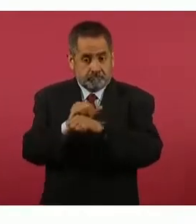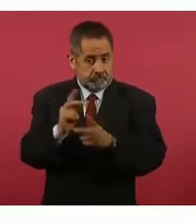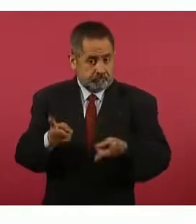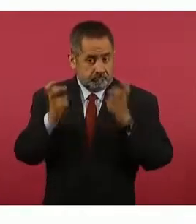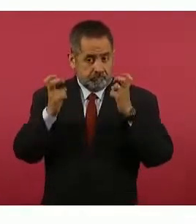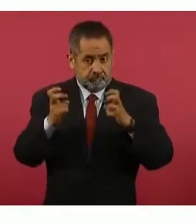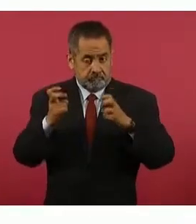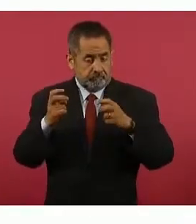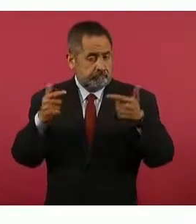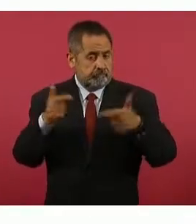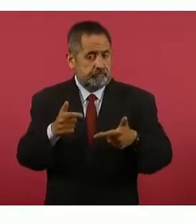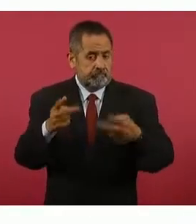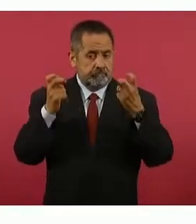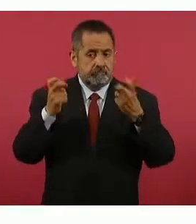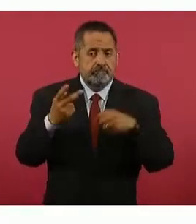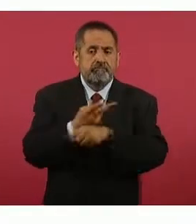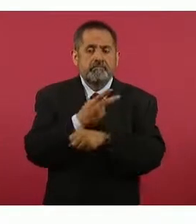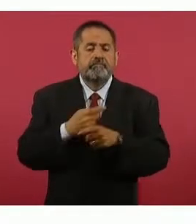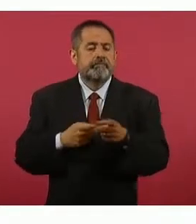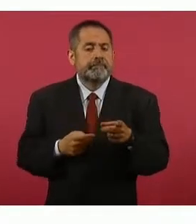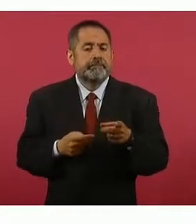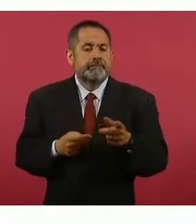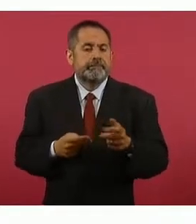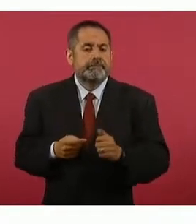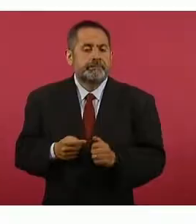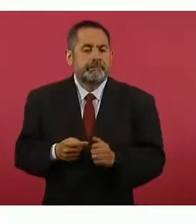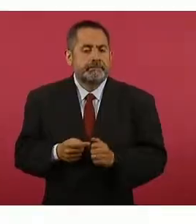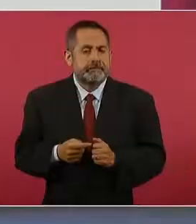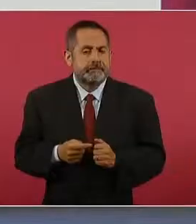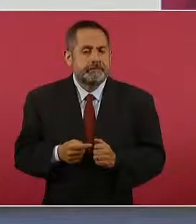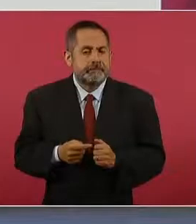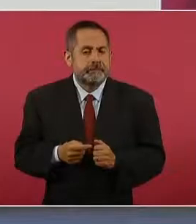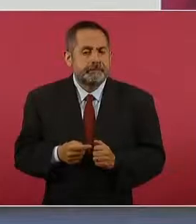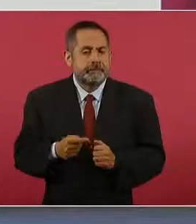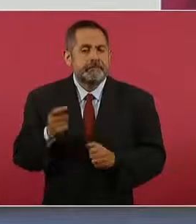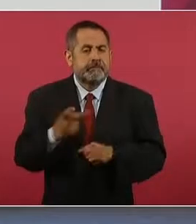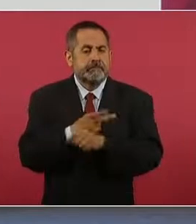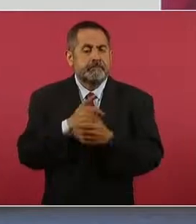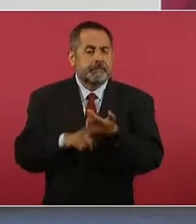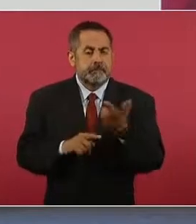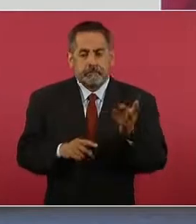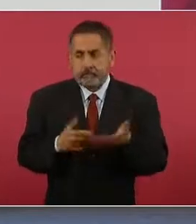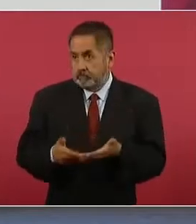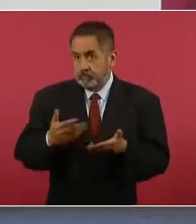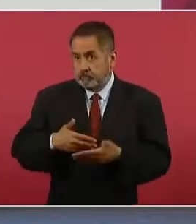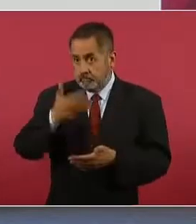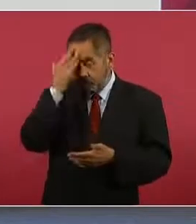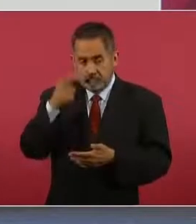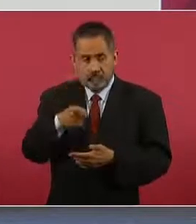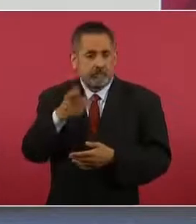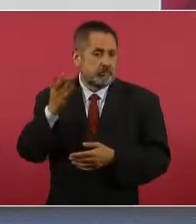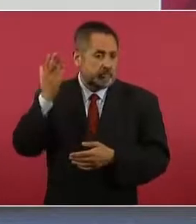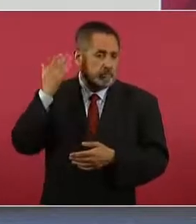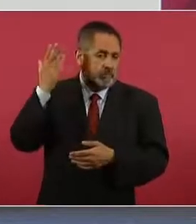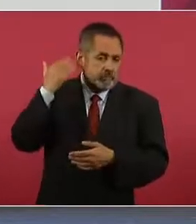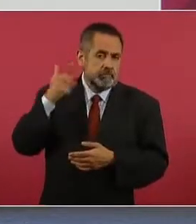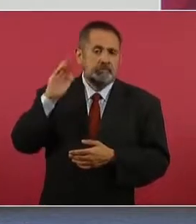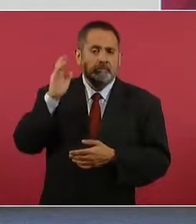lo que sucede es que, no sé ahora, pero antes